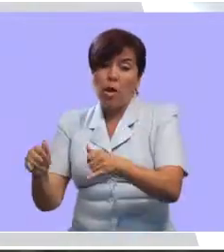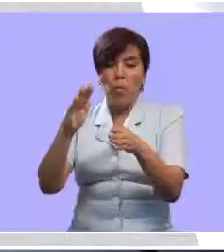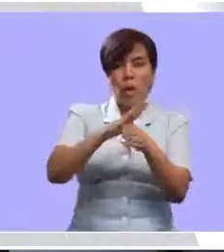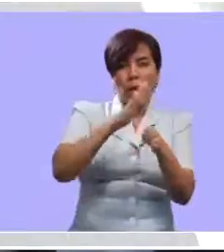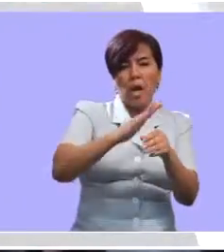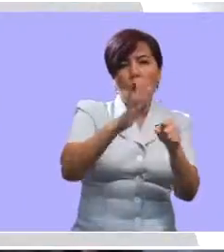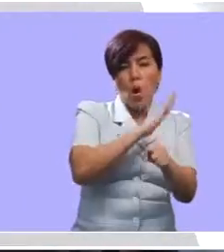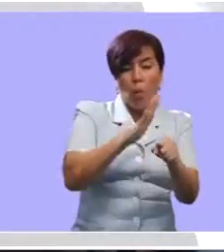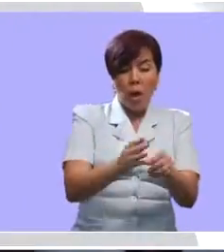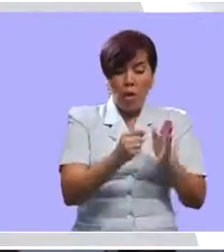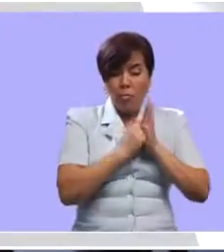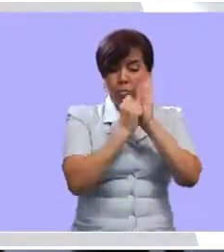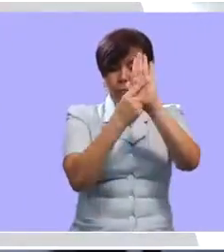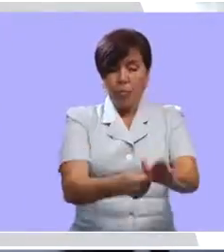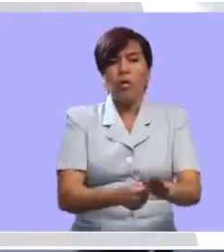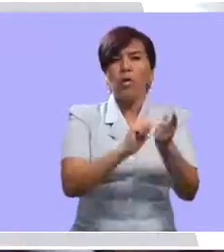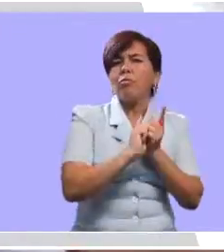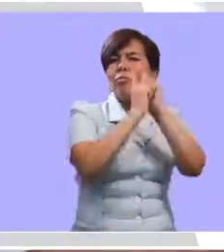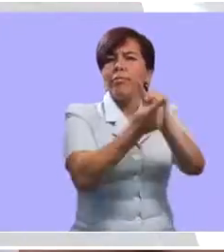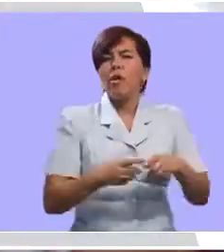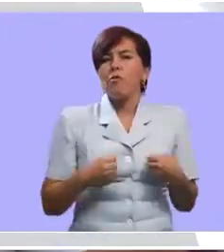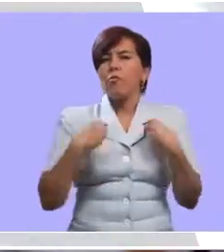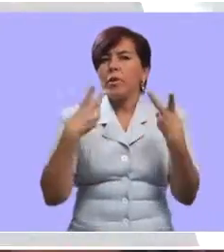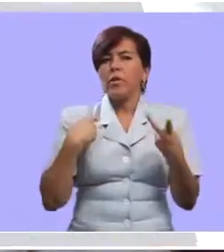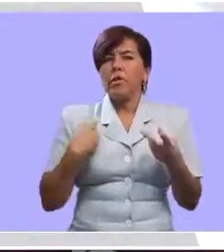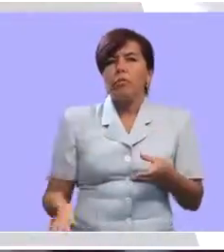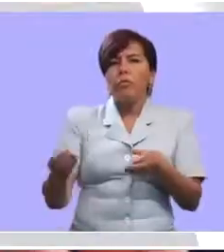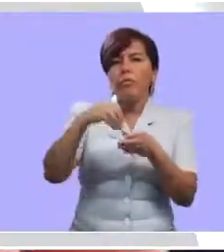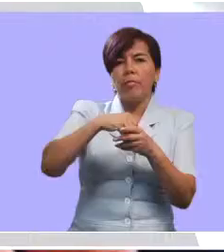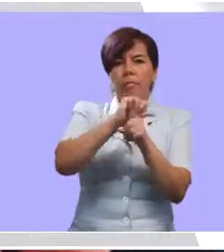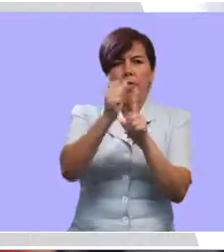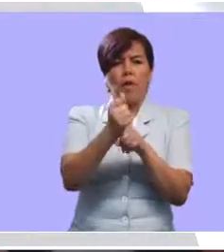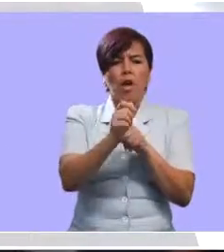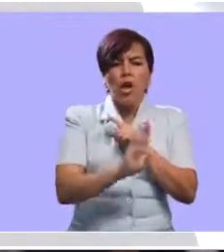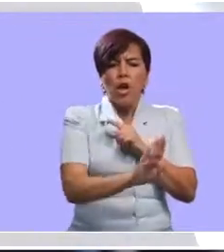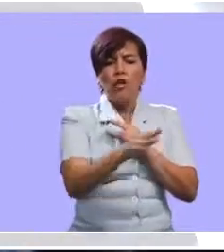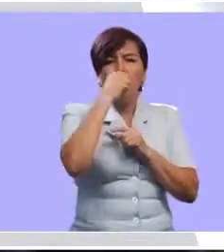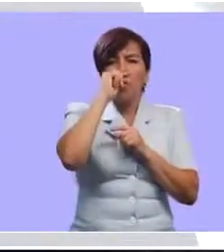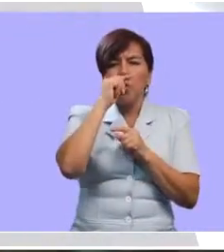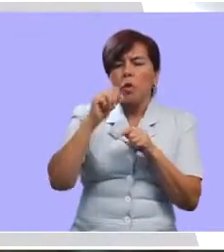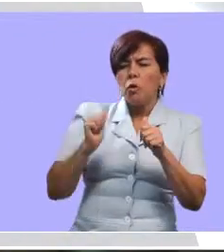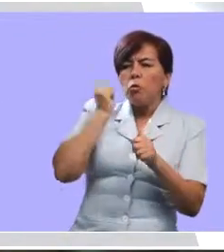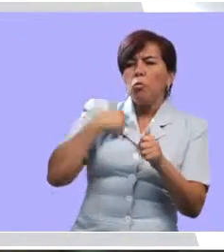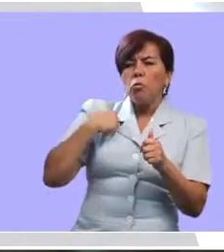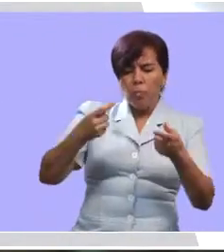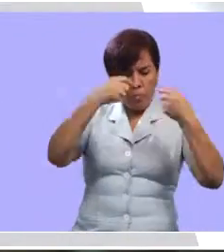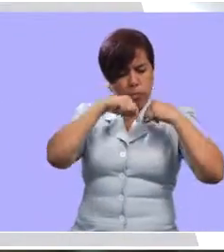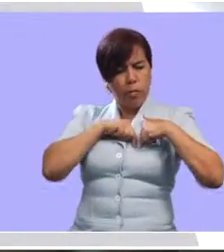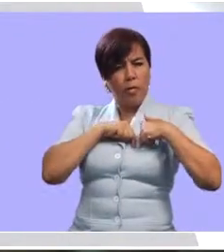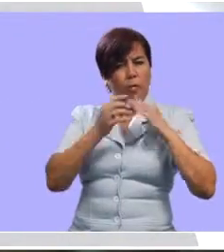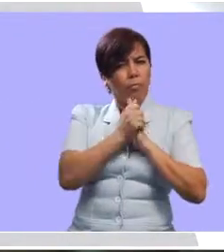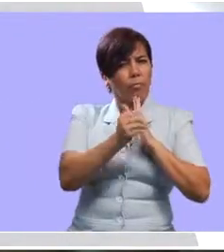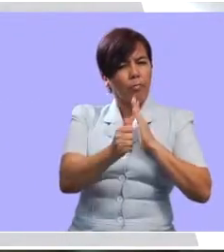degradando, para que les mostremos un cambio de vida a nuestros hijos, una posibilidad de inclusión social que le permita al niño explotar dentro